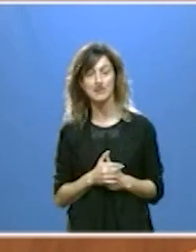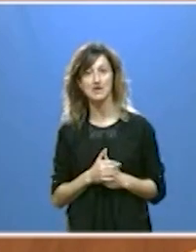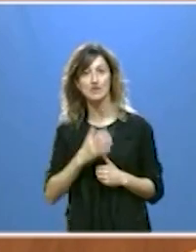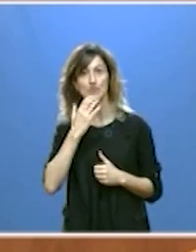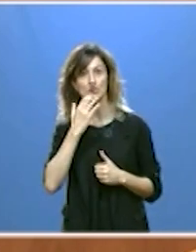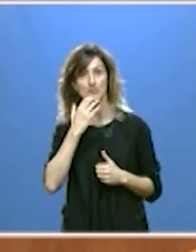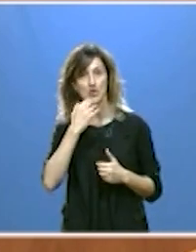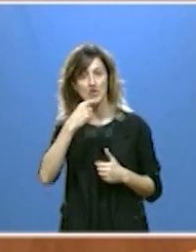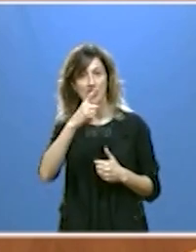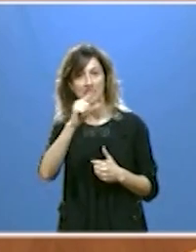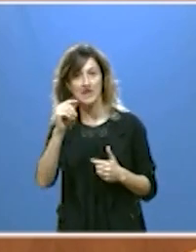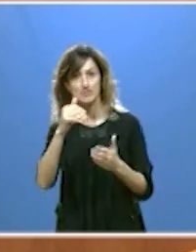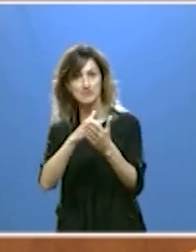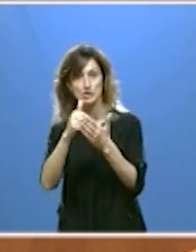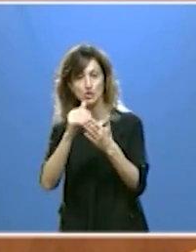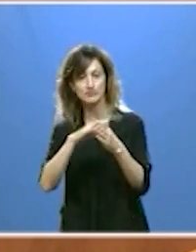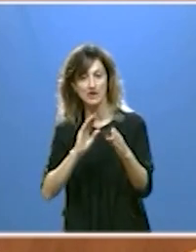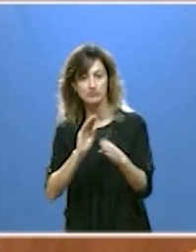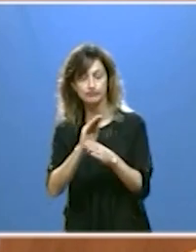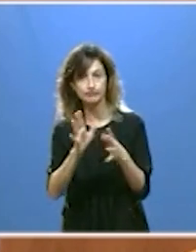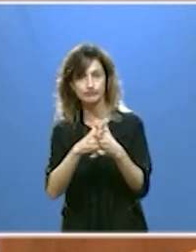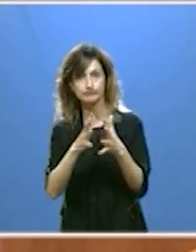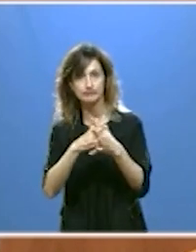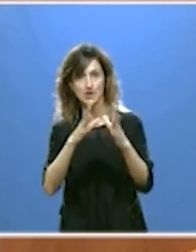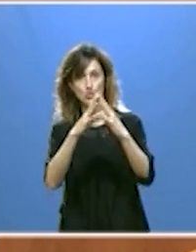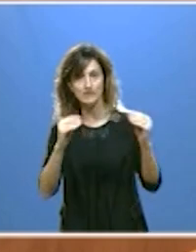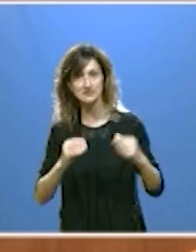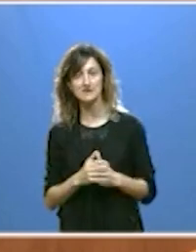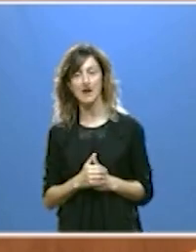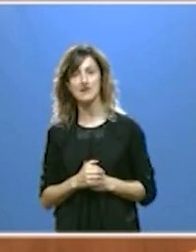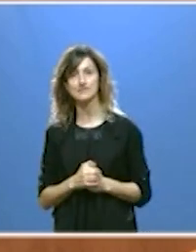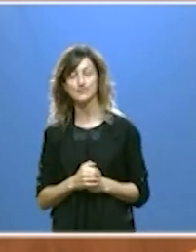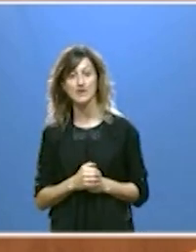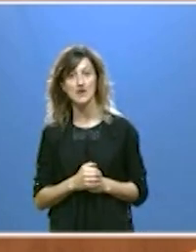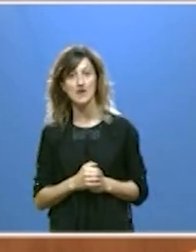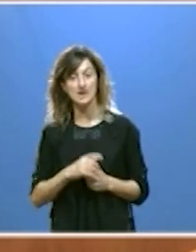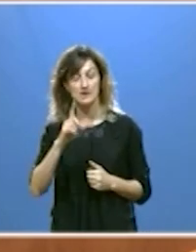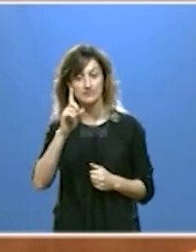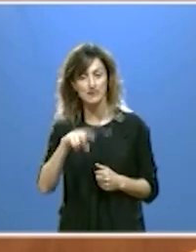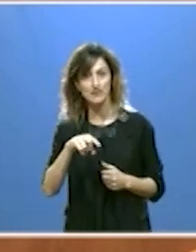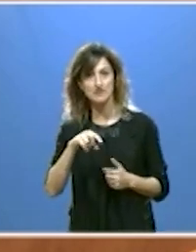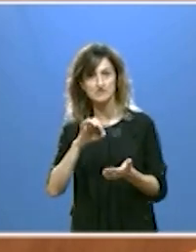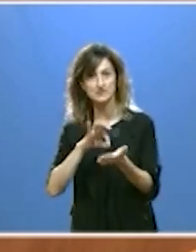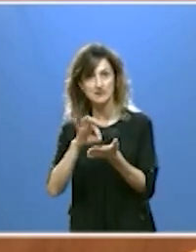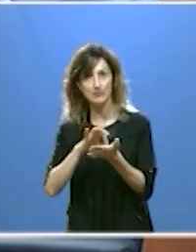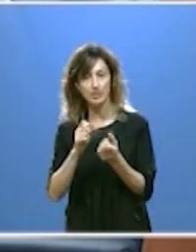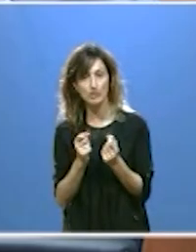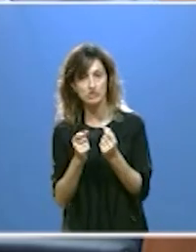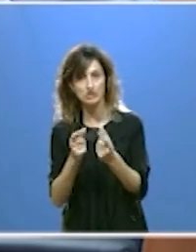movilización de 100 millones para infraestructuras universitarias y también con más y mejores prestaciones